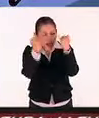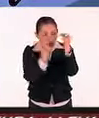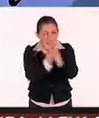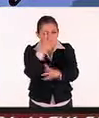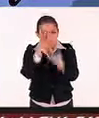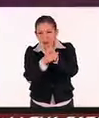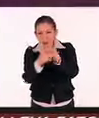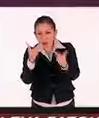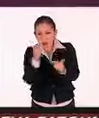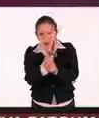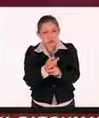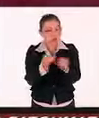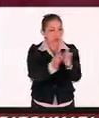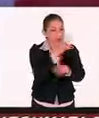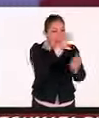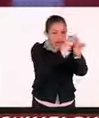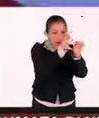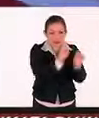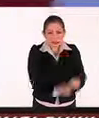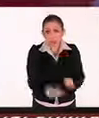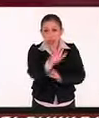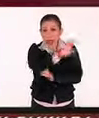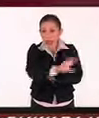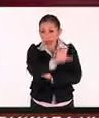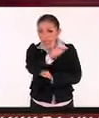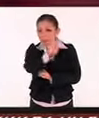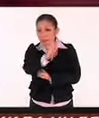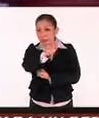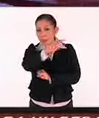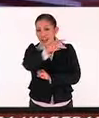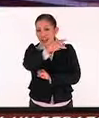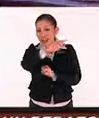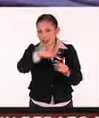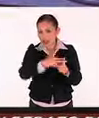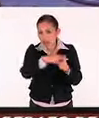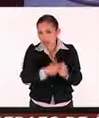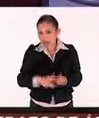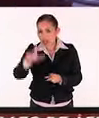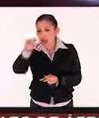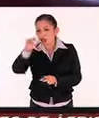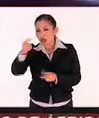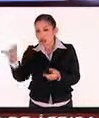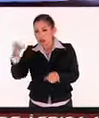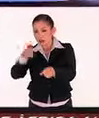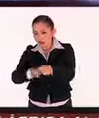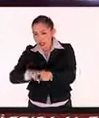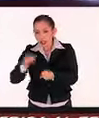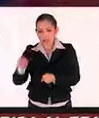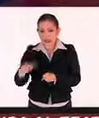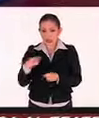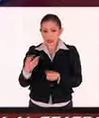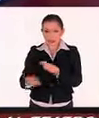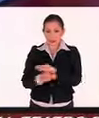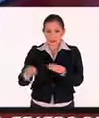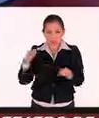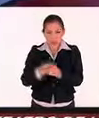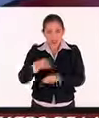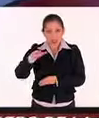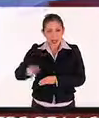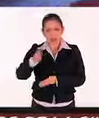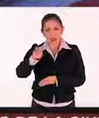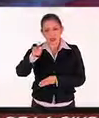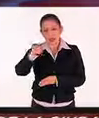nuevos productos, de nuevos sistemas en las áreas de biomecánica, logística hospitalaria e instrumentación biomédica.